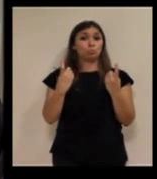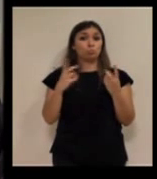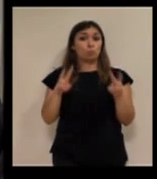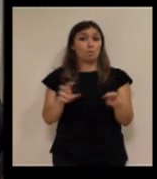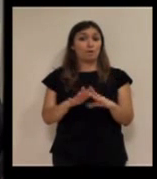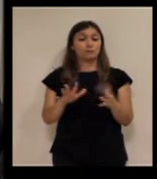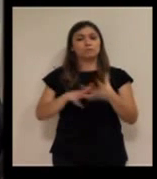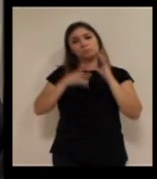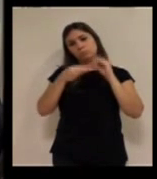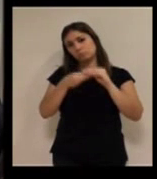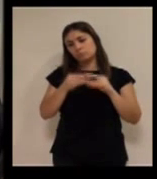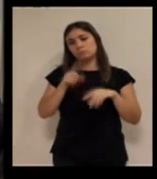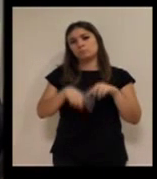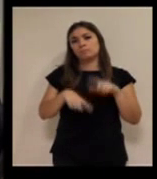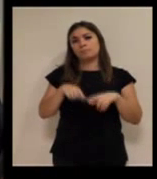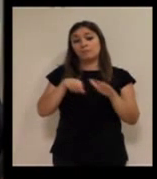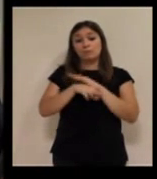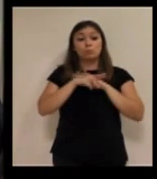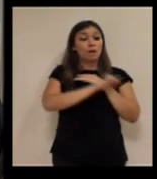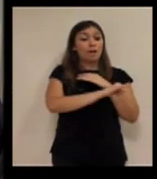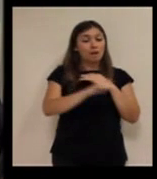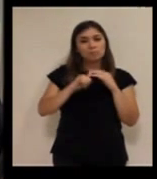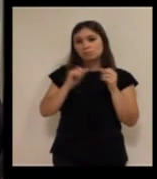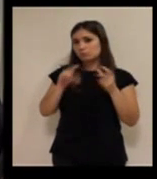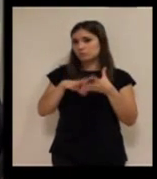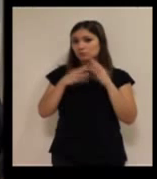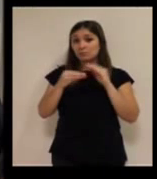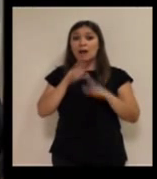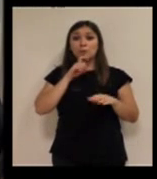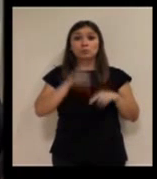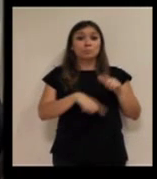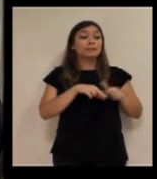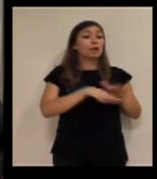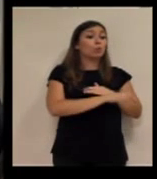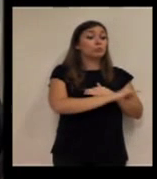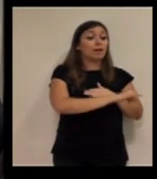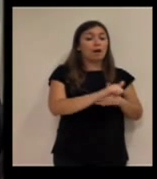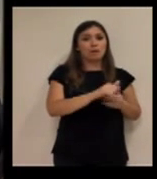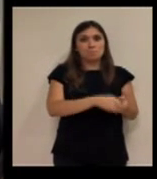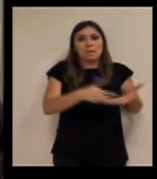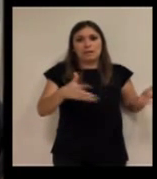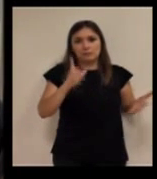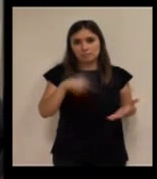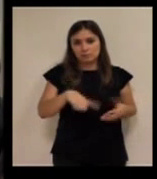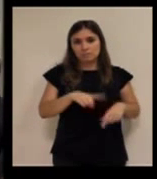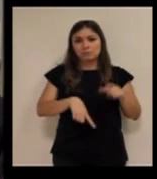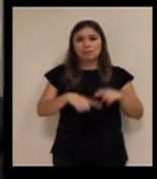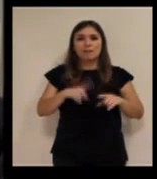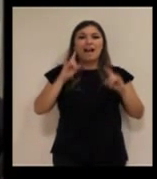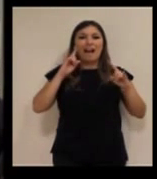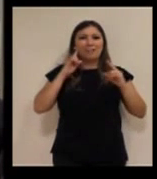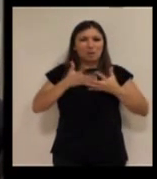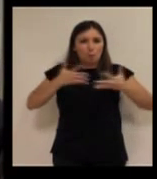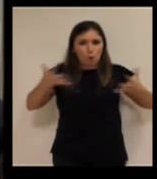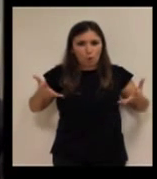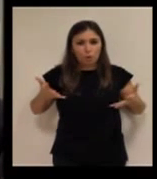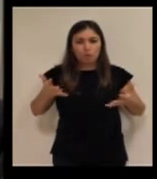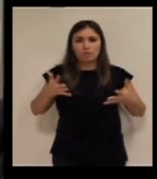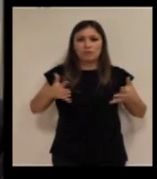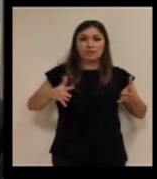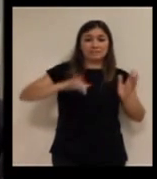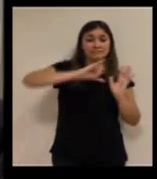necesidades con las medios a nuestro alcance, que también han ido evolucionando. Hemos ampliado los